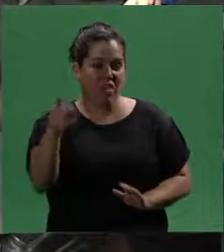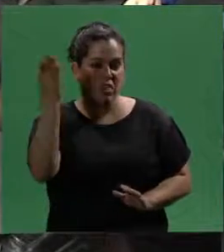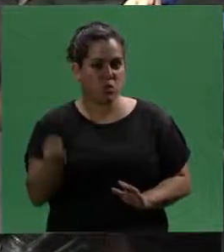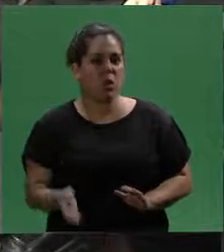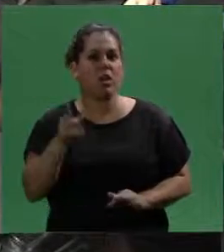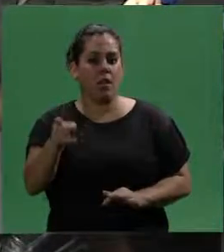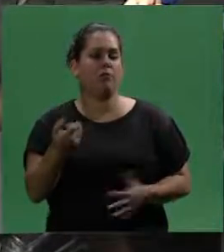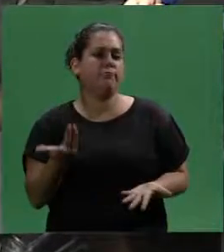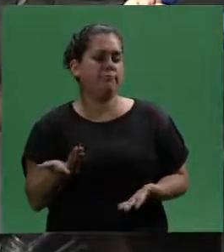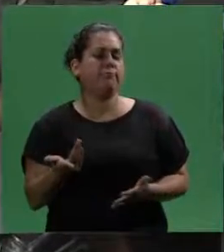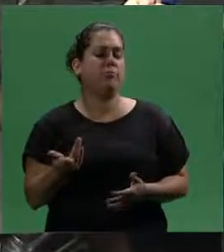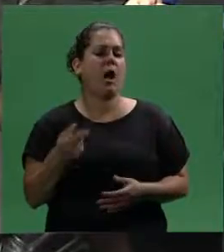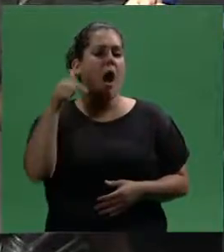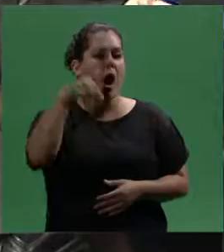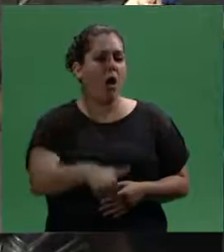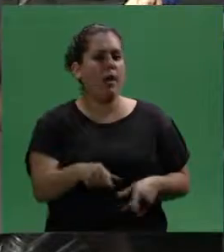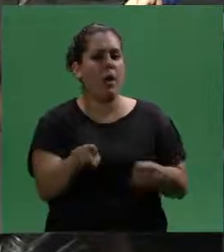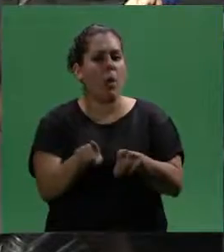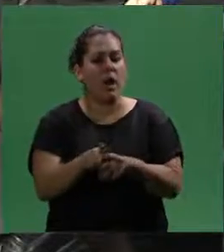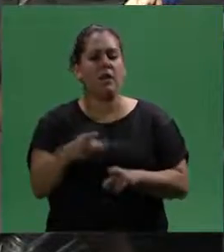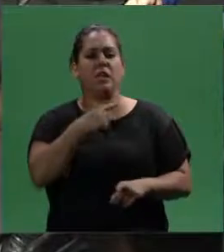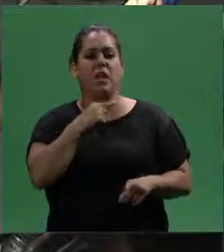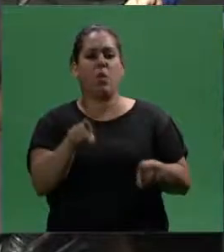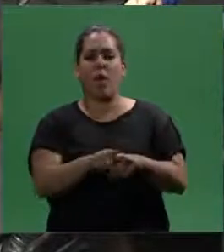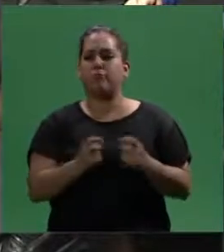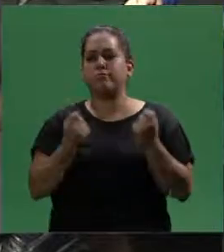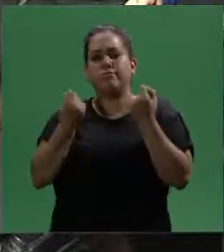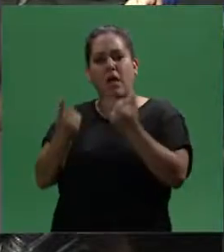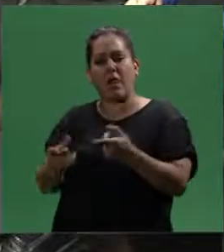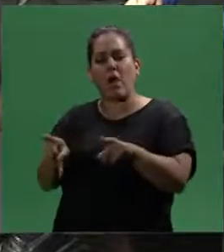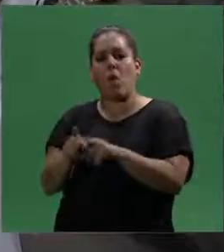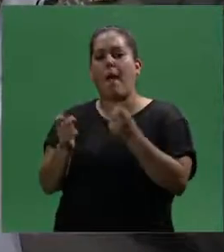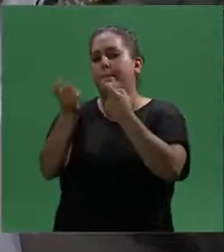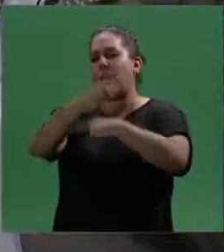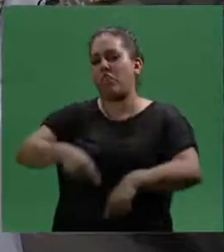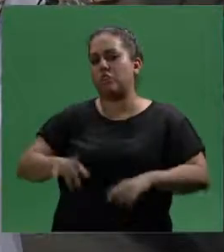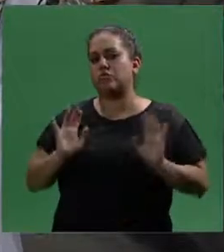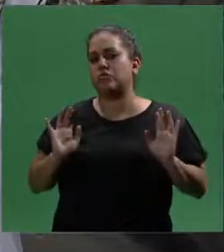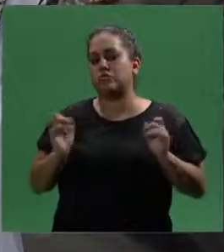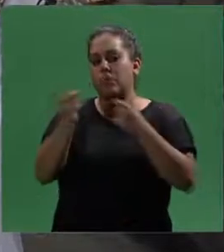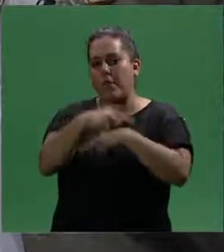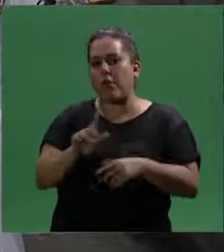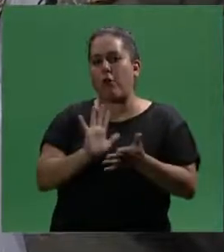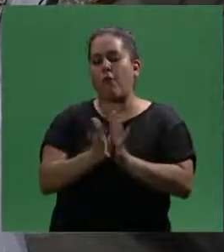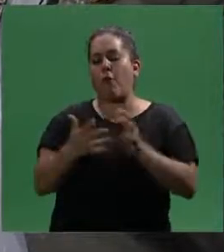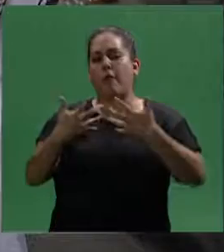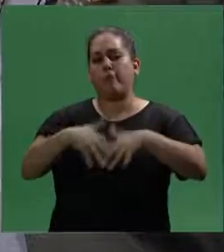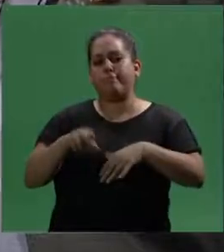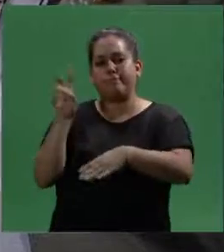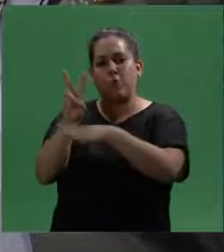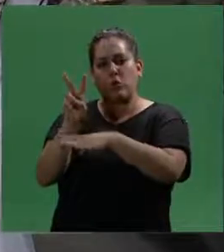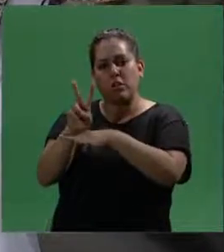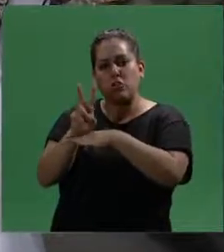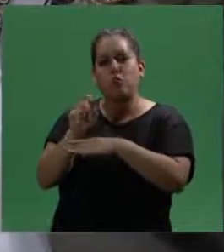lo que se facilita es poner a su disposición distintos medios, distintos mecanismos de